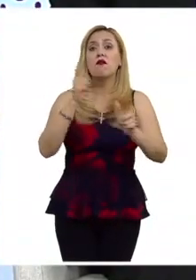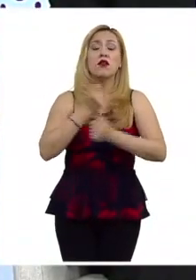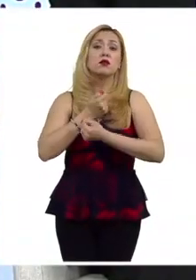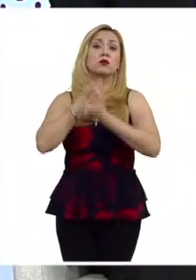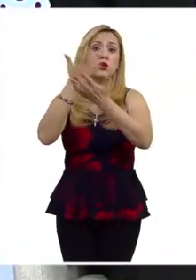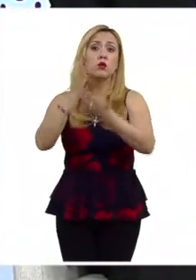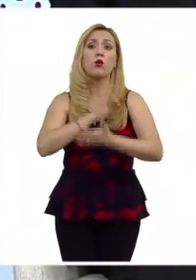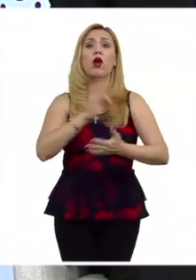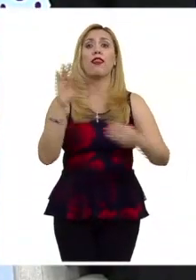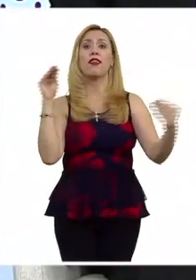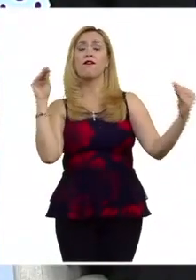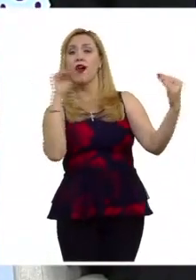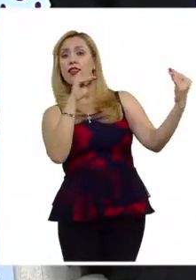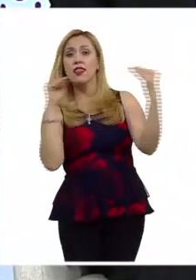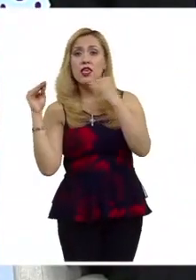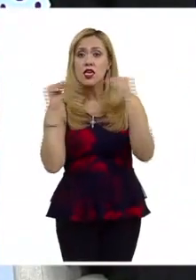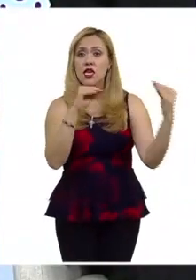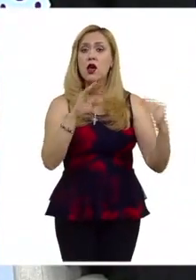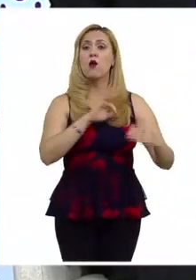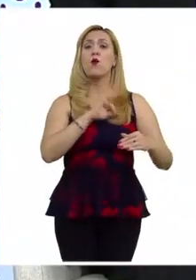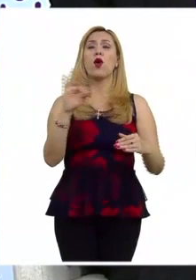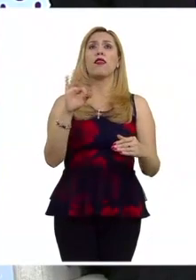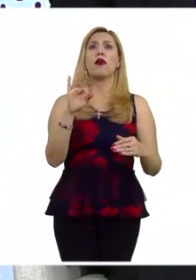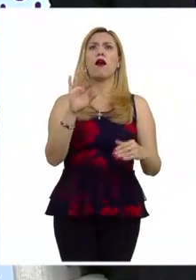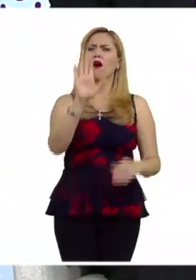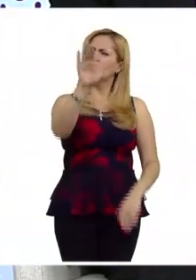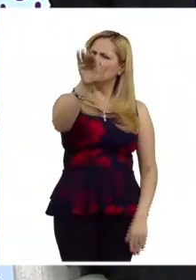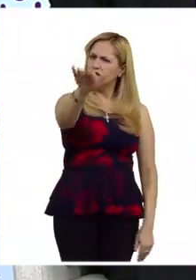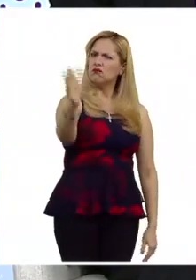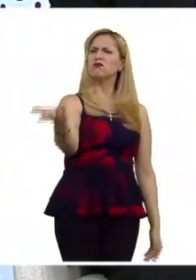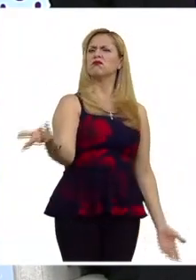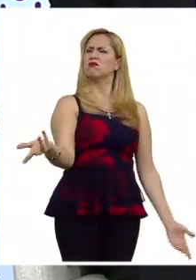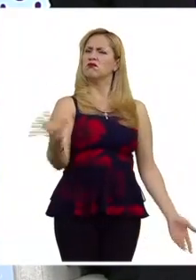debate permiten cuestionar y permiten